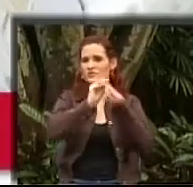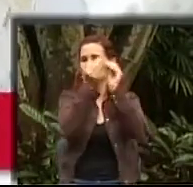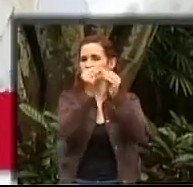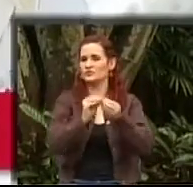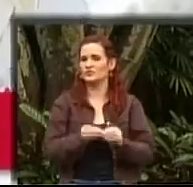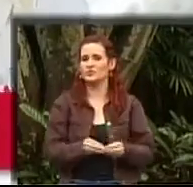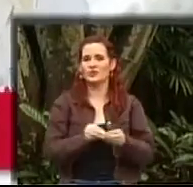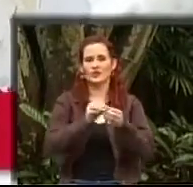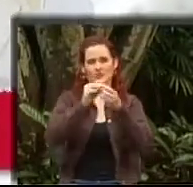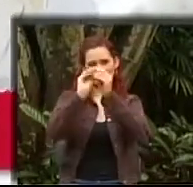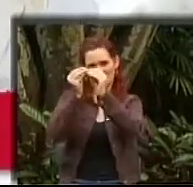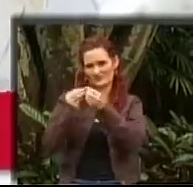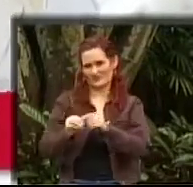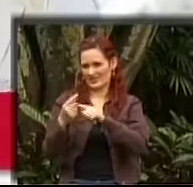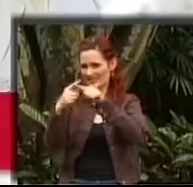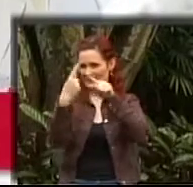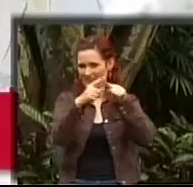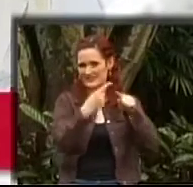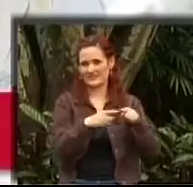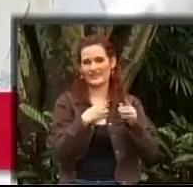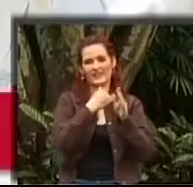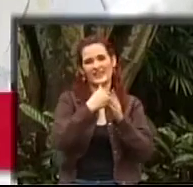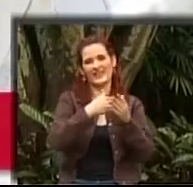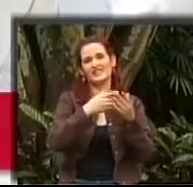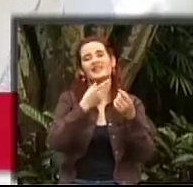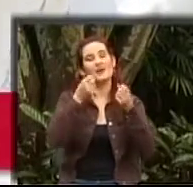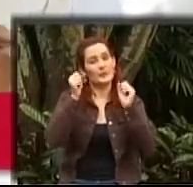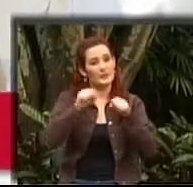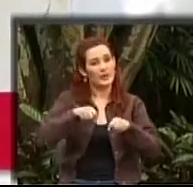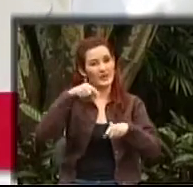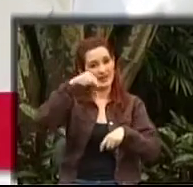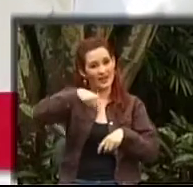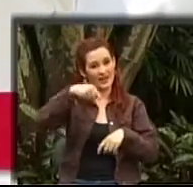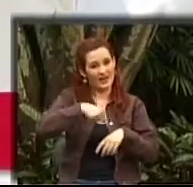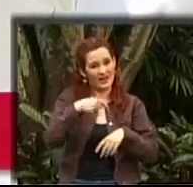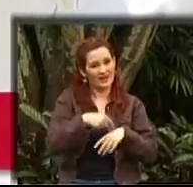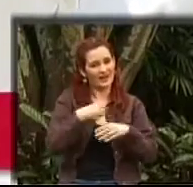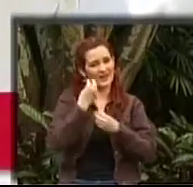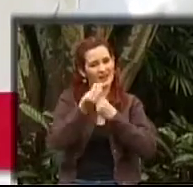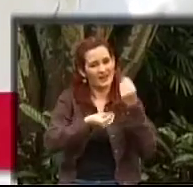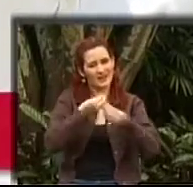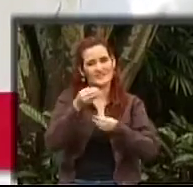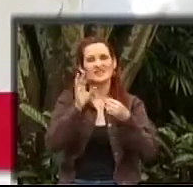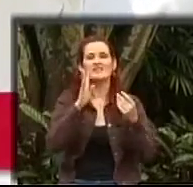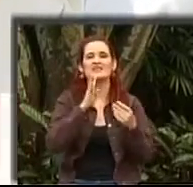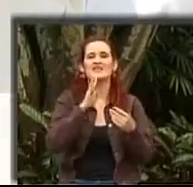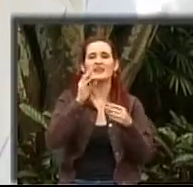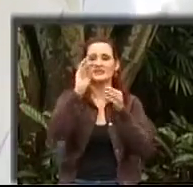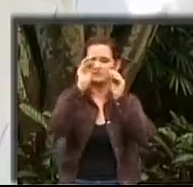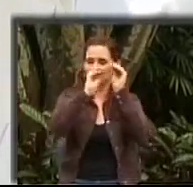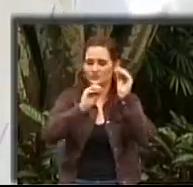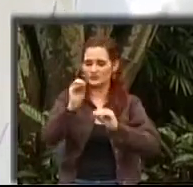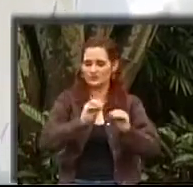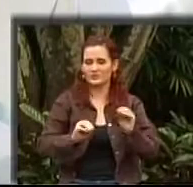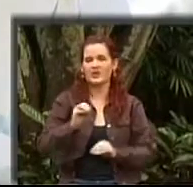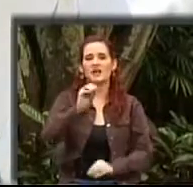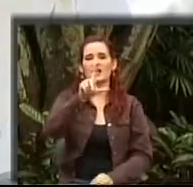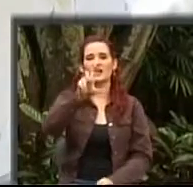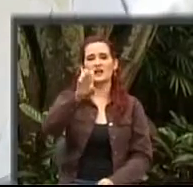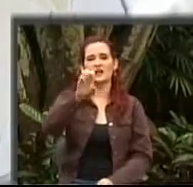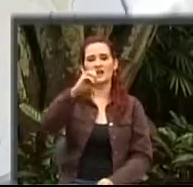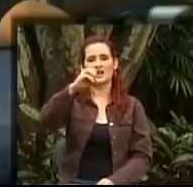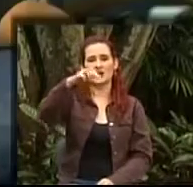inauguración a las 7 y 30 aquí en nuestro canal Parque. Y es la exposición del maestro Leobardo Pérez Jiménez. Y se llama